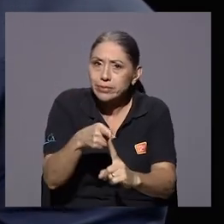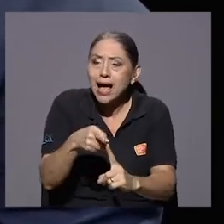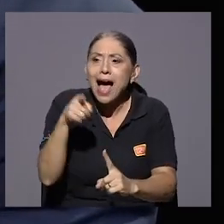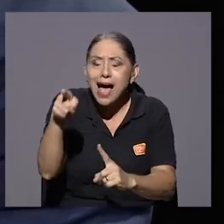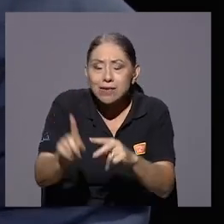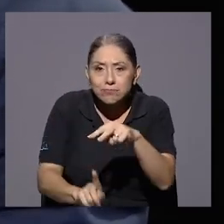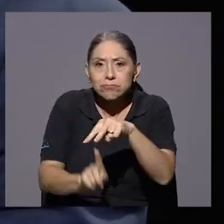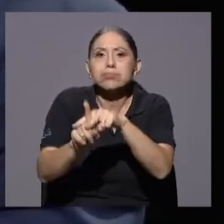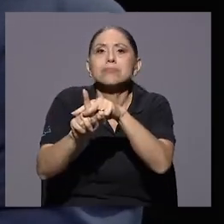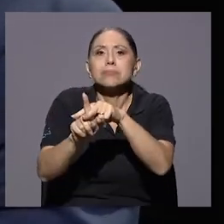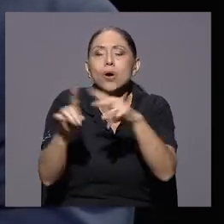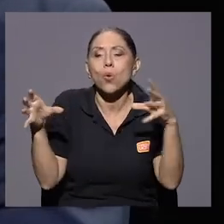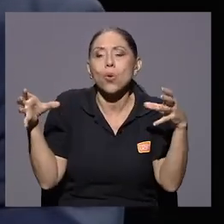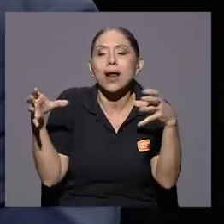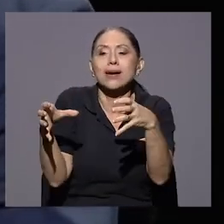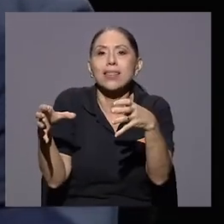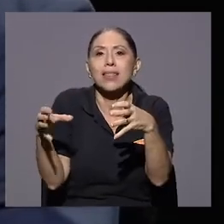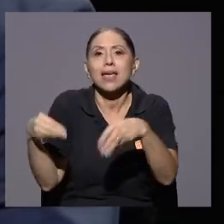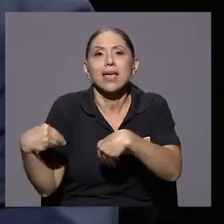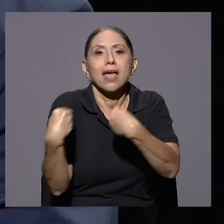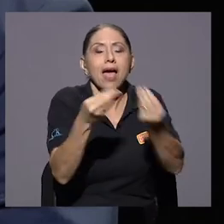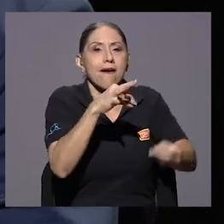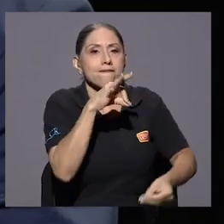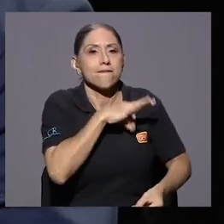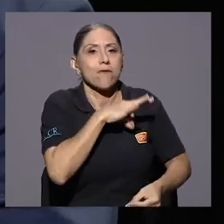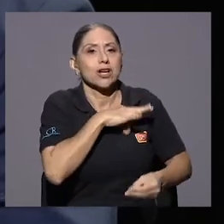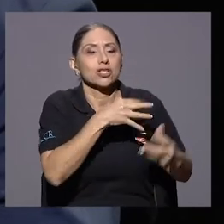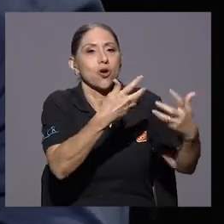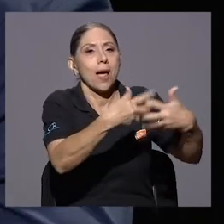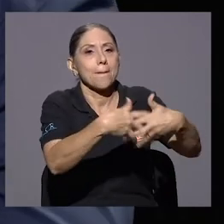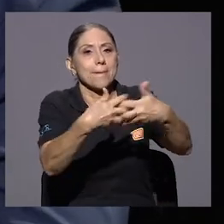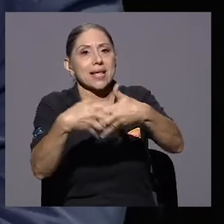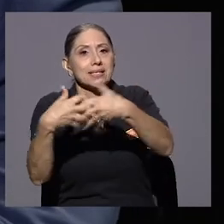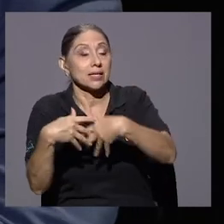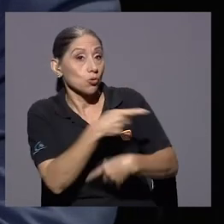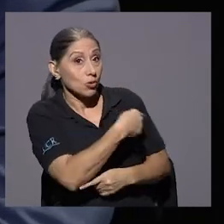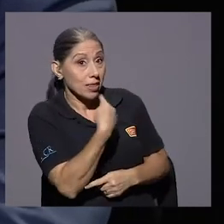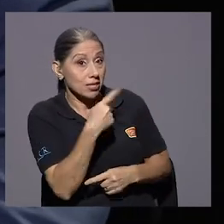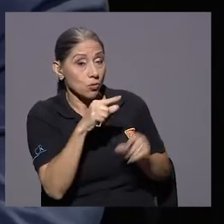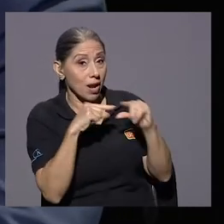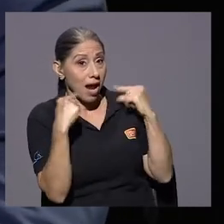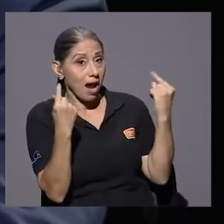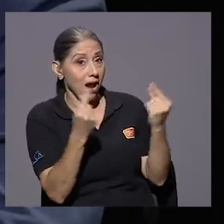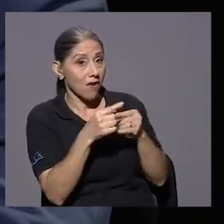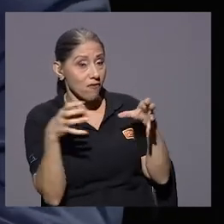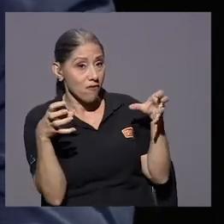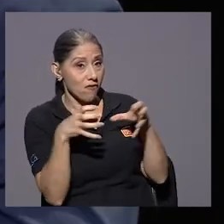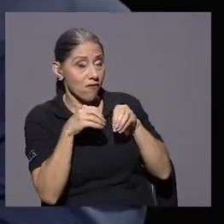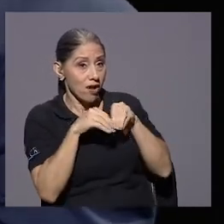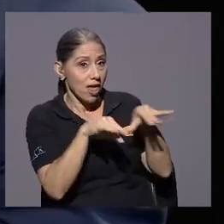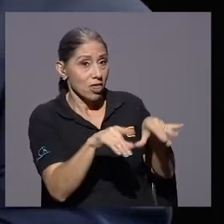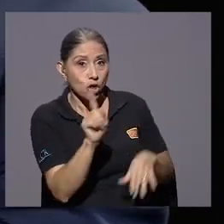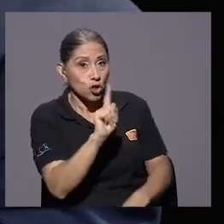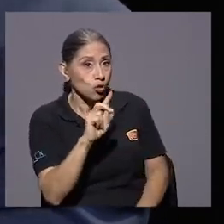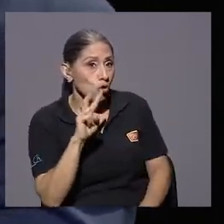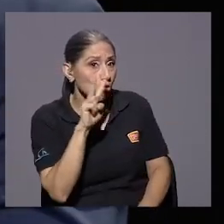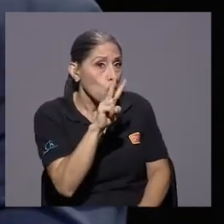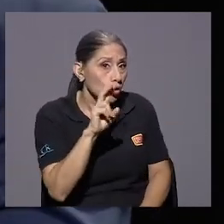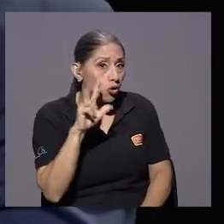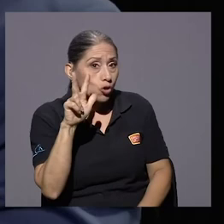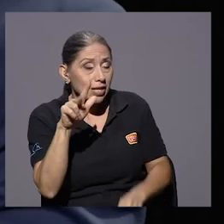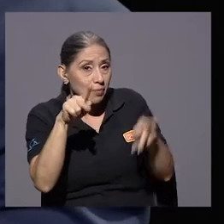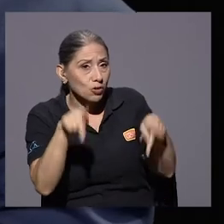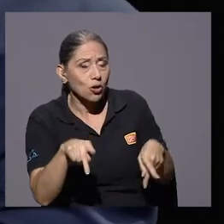empresas, ¿verdad? Bueno, una red, eso quiere decir que no son dos o tres personas. hablando de las comisiones que fueron a la Asamblea